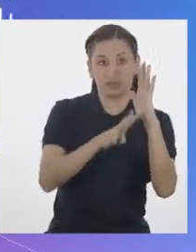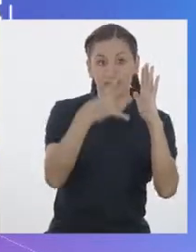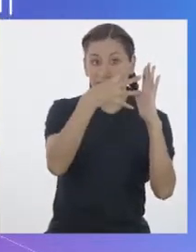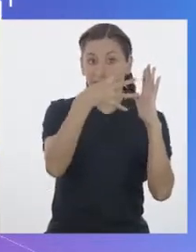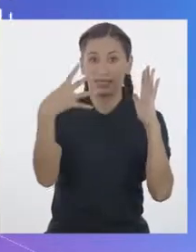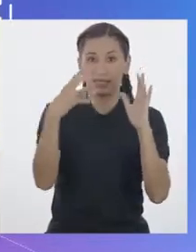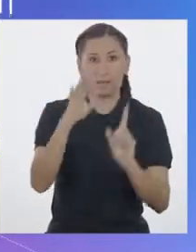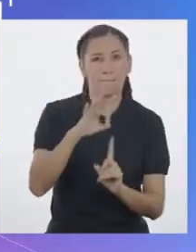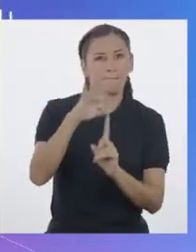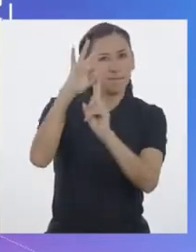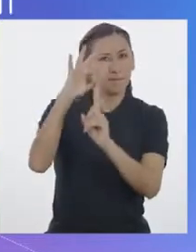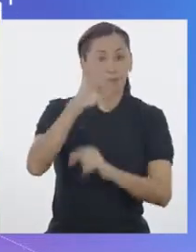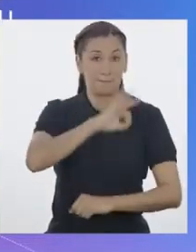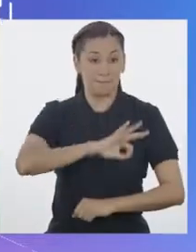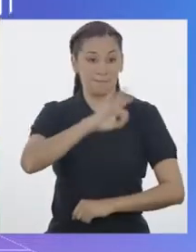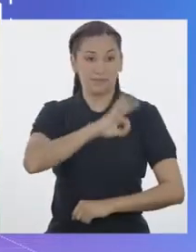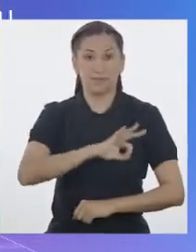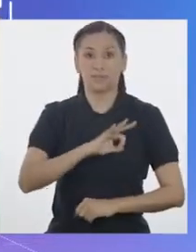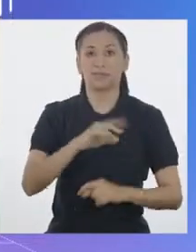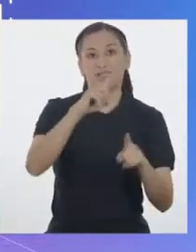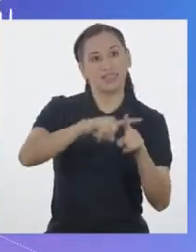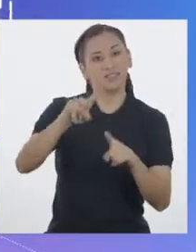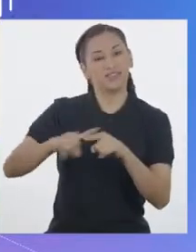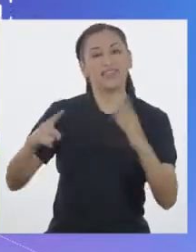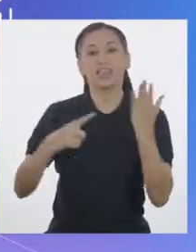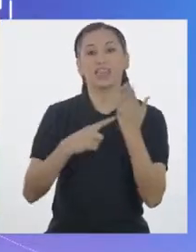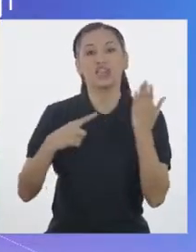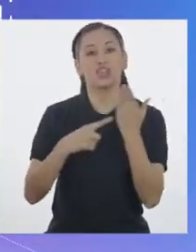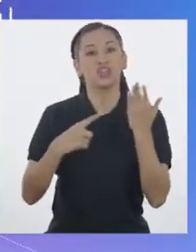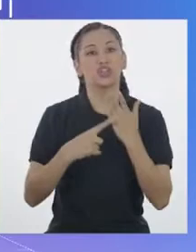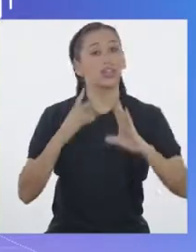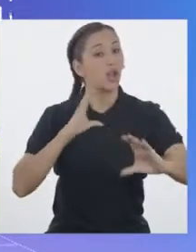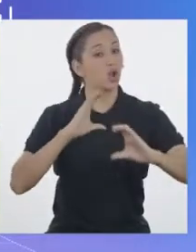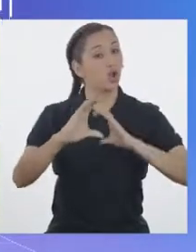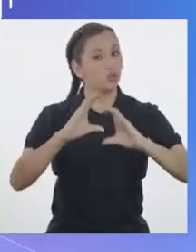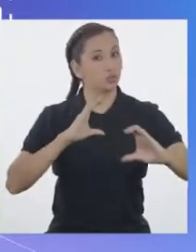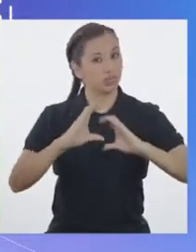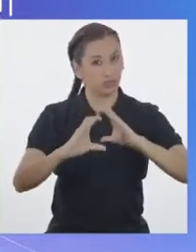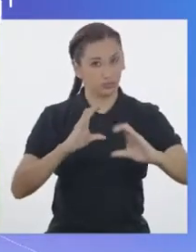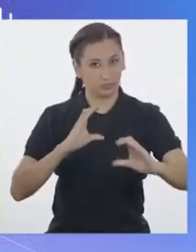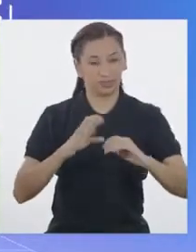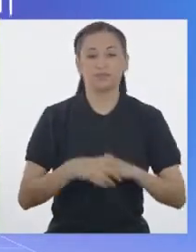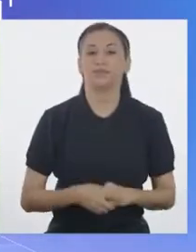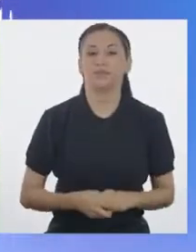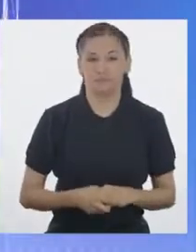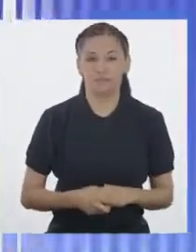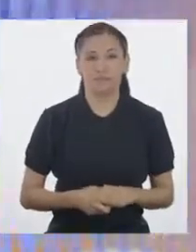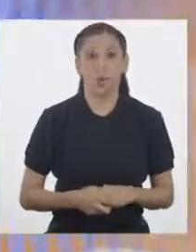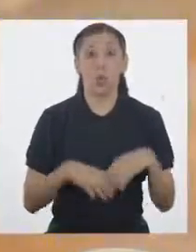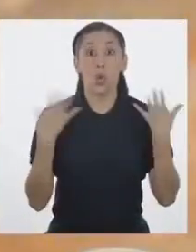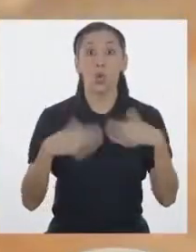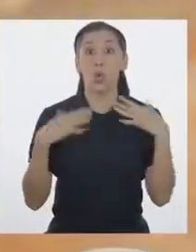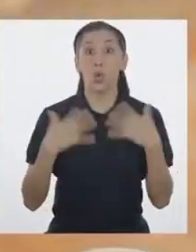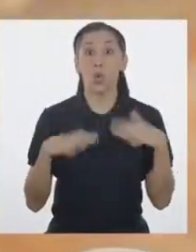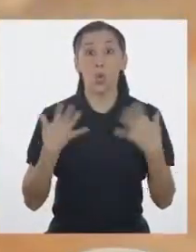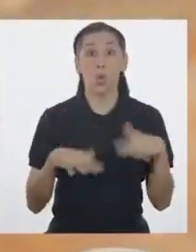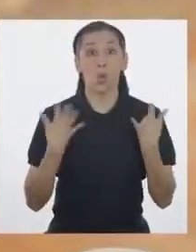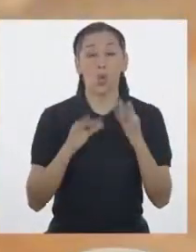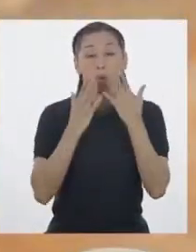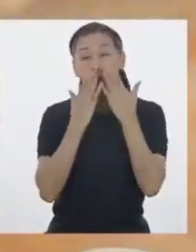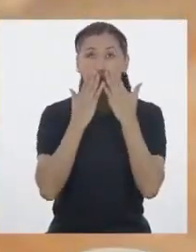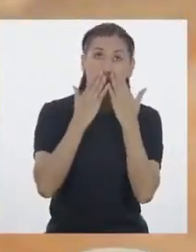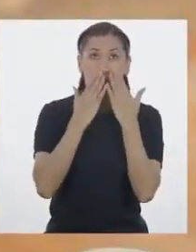tabla con los principales beneficios de las tecnologías de la comunicación. ¡Uy!